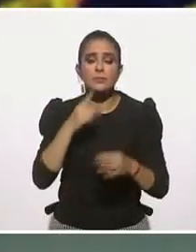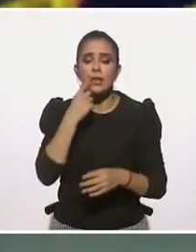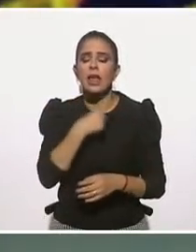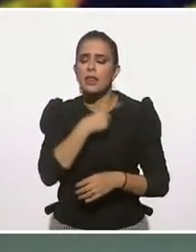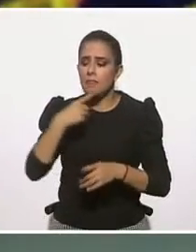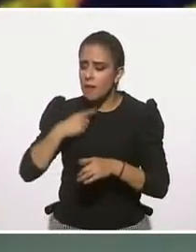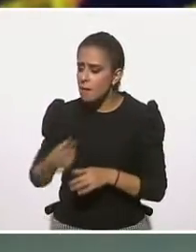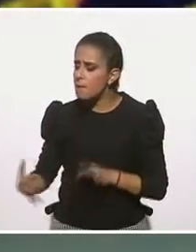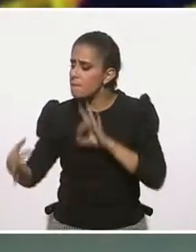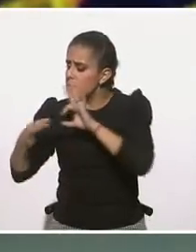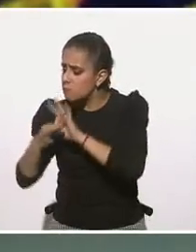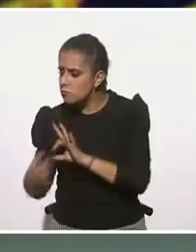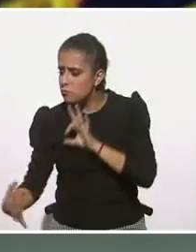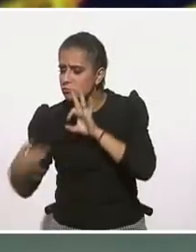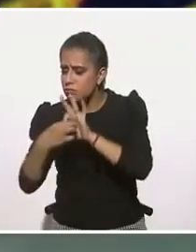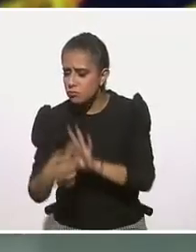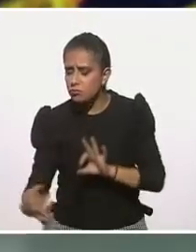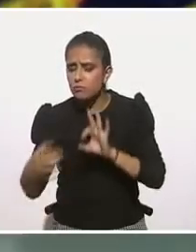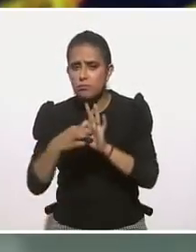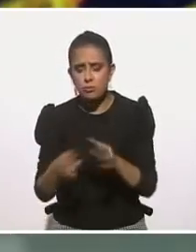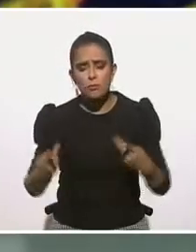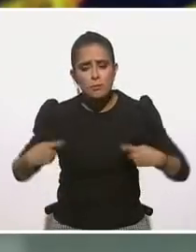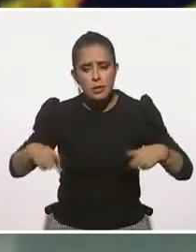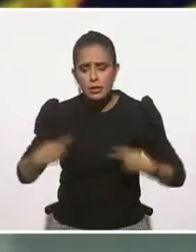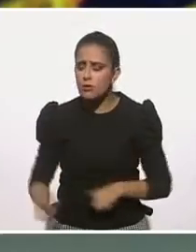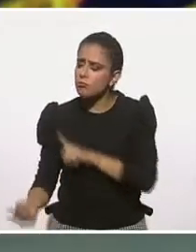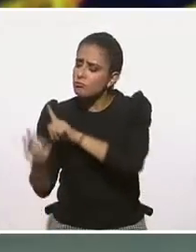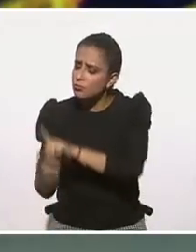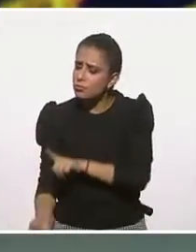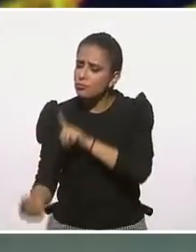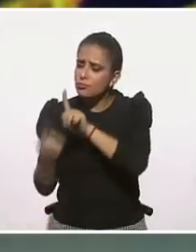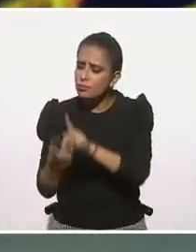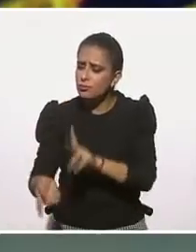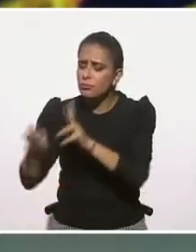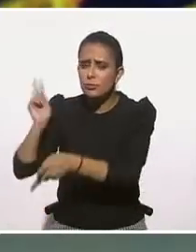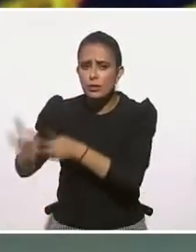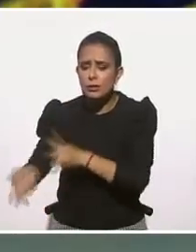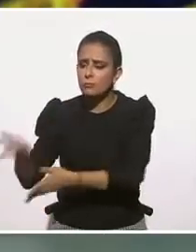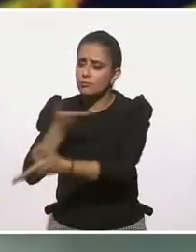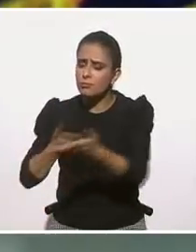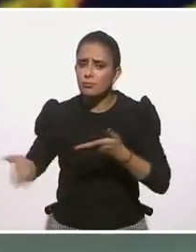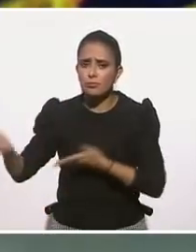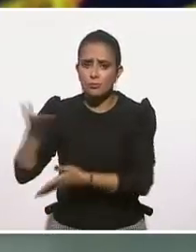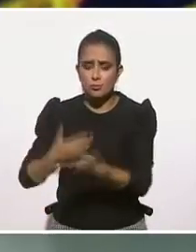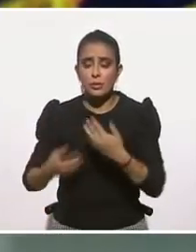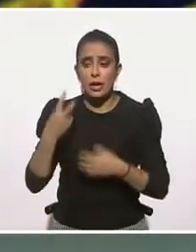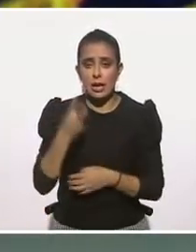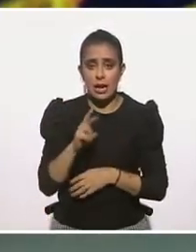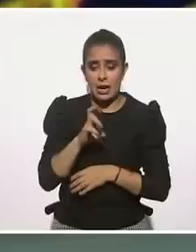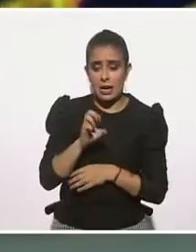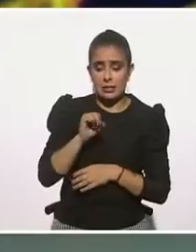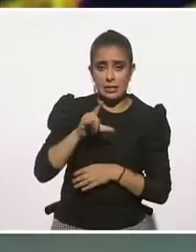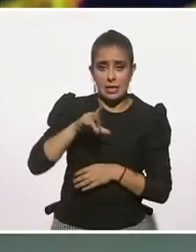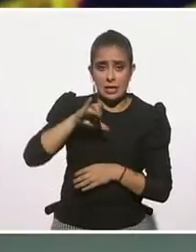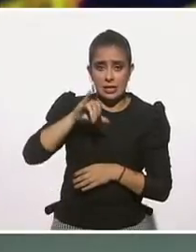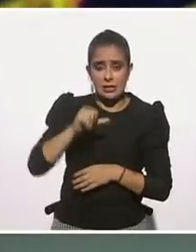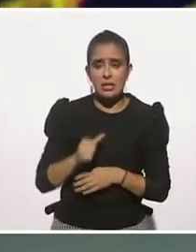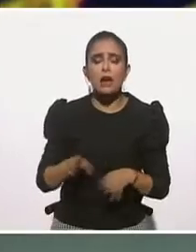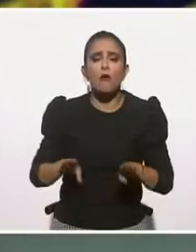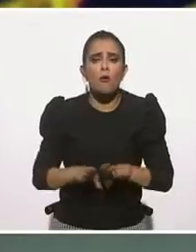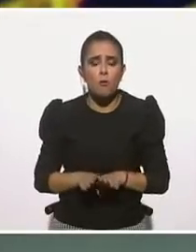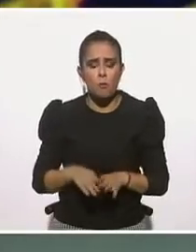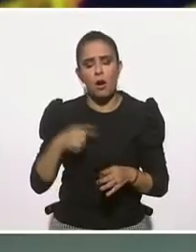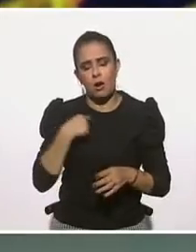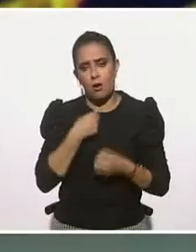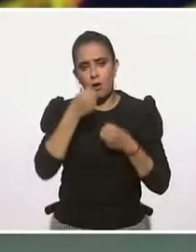personas, mucho hablamos de relacionarnos y resiliencia implica identificar cómo vamos cambiando en ese proceso. Yo les